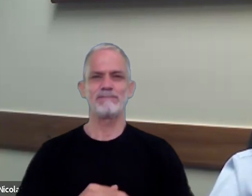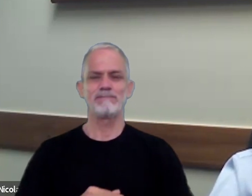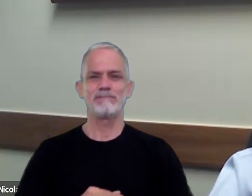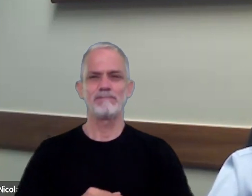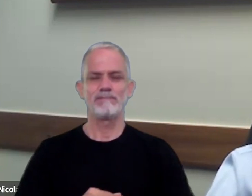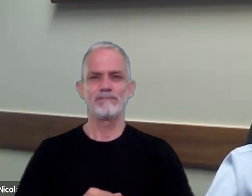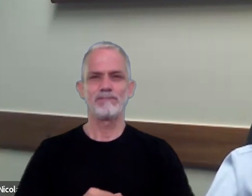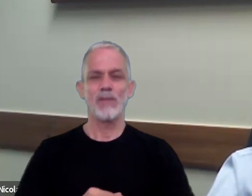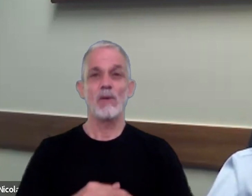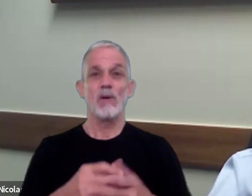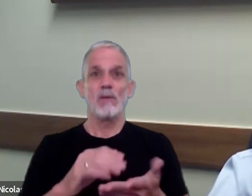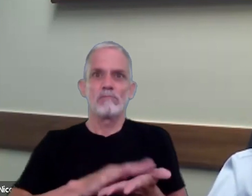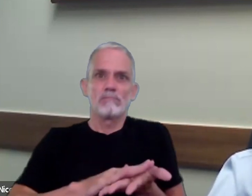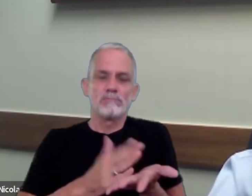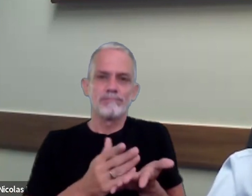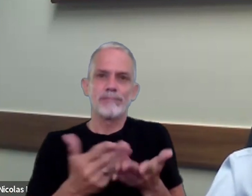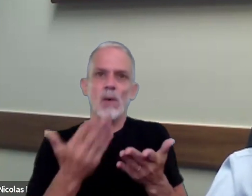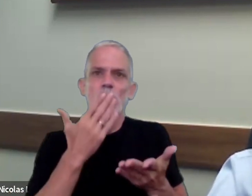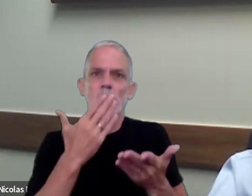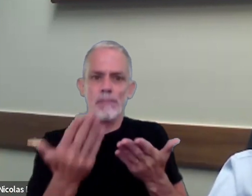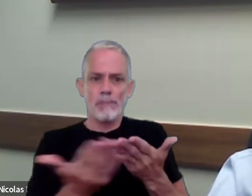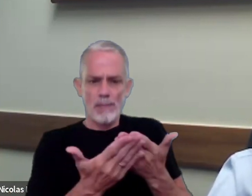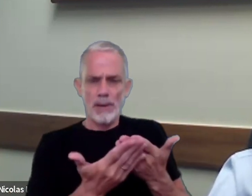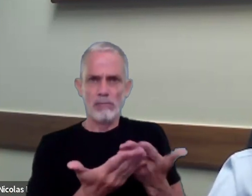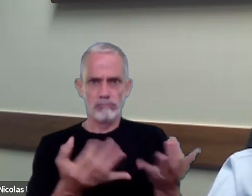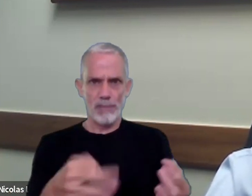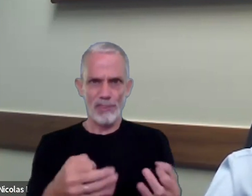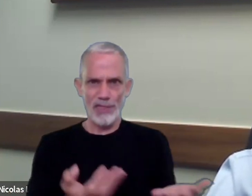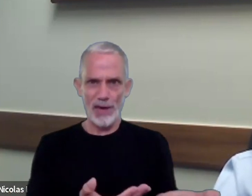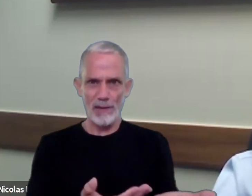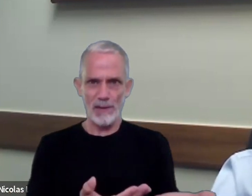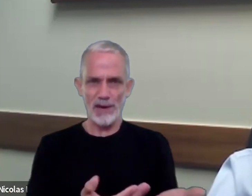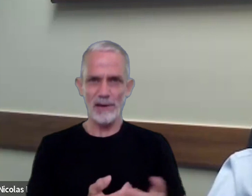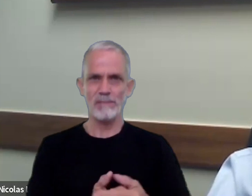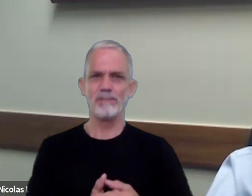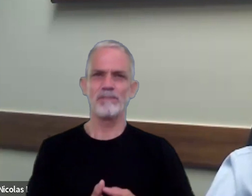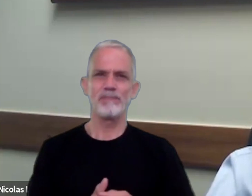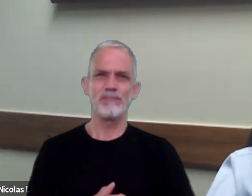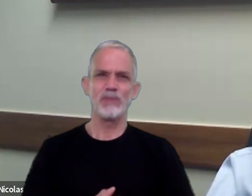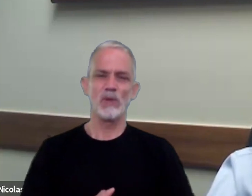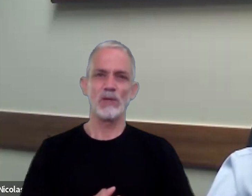un sustento documental como lo dice como lo dice la pregunta